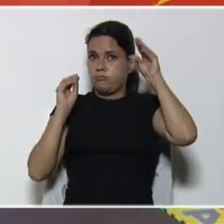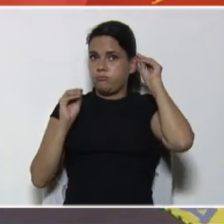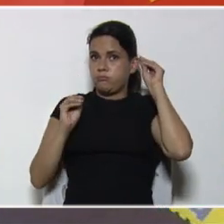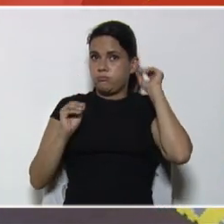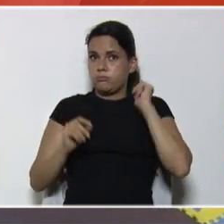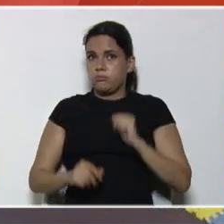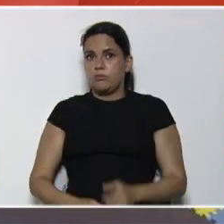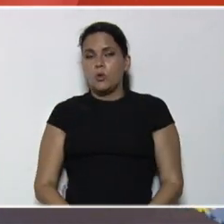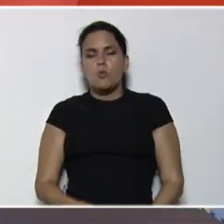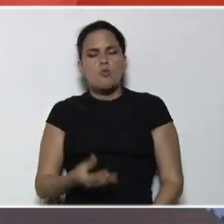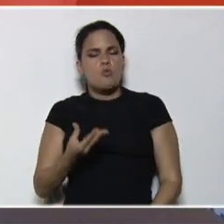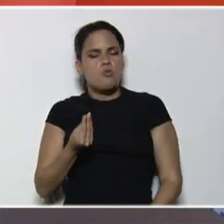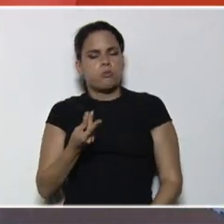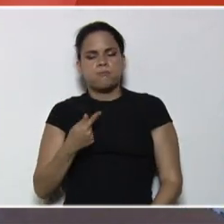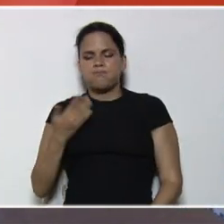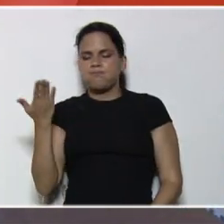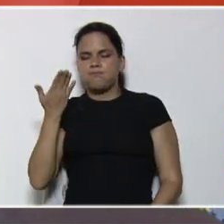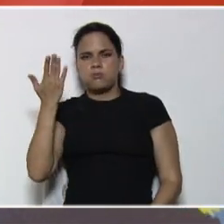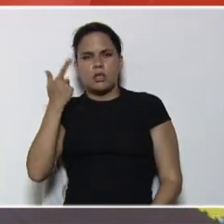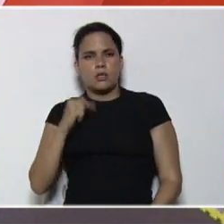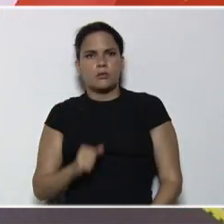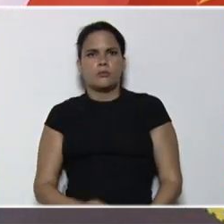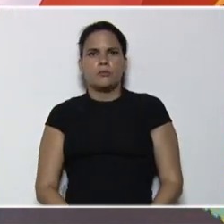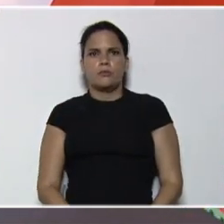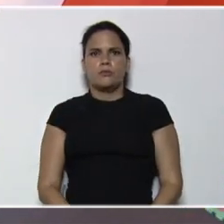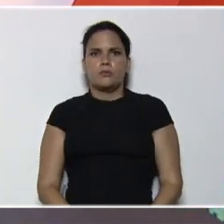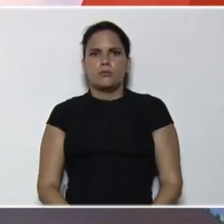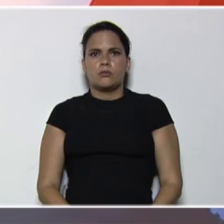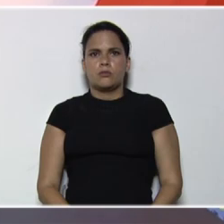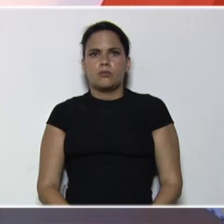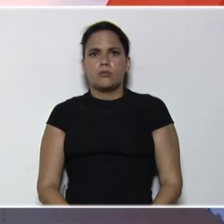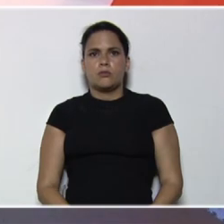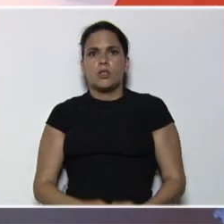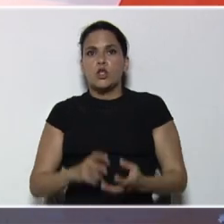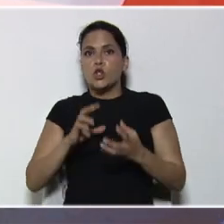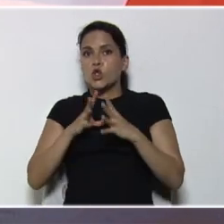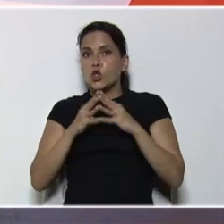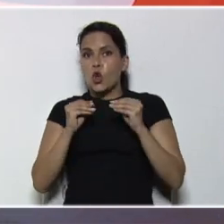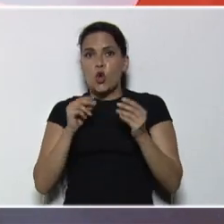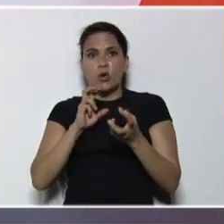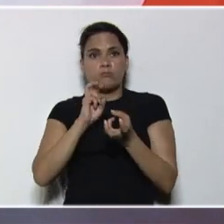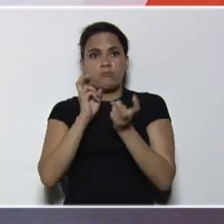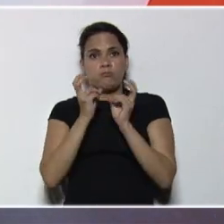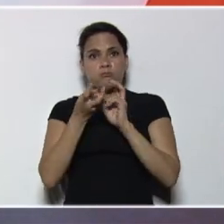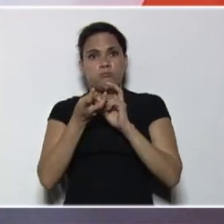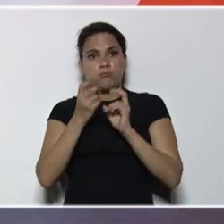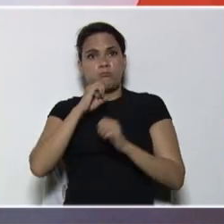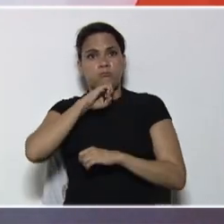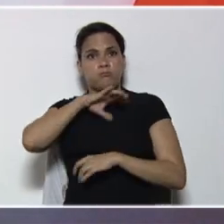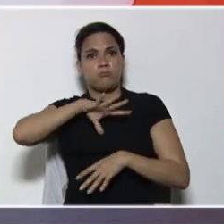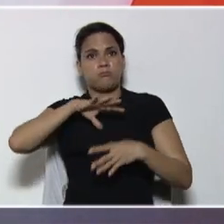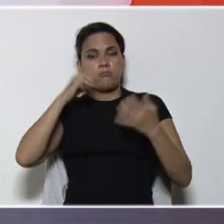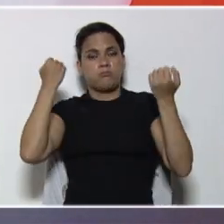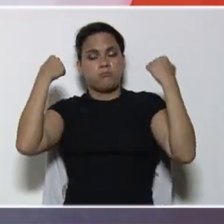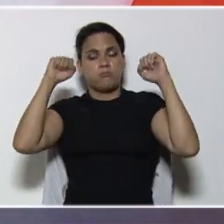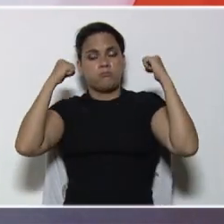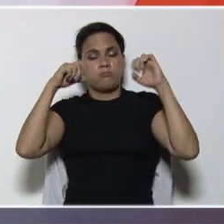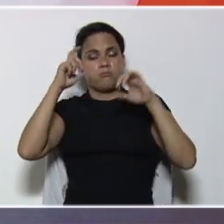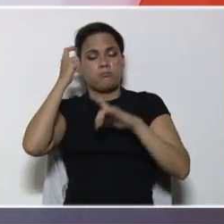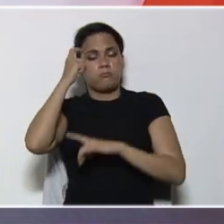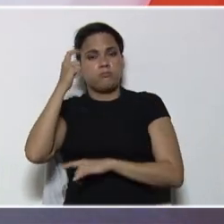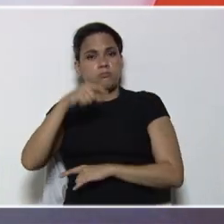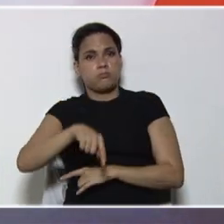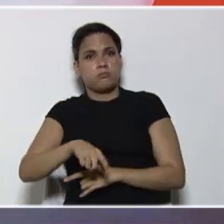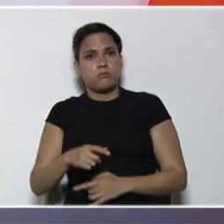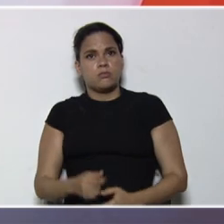que son muy valiosos para complementar todos los referentes teóricos prácticos que hemos preparado el día de hoy. Pero